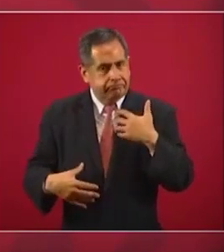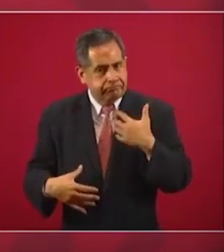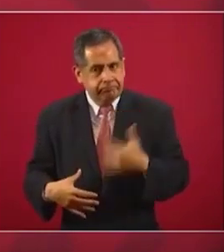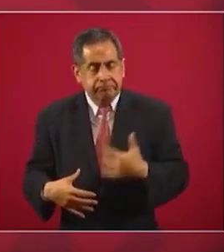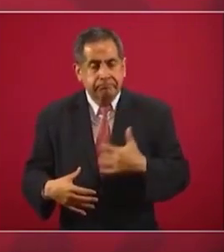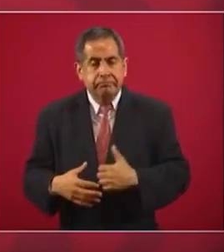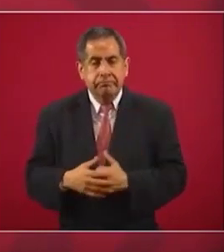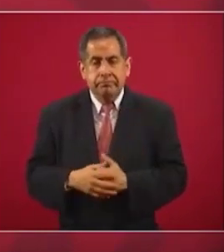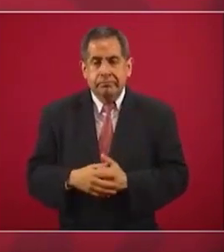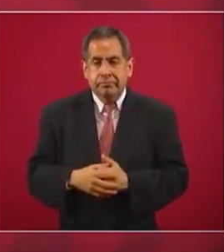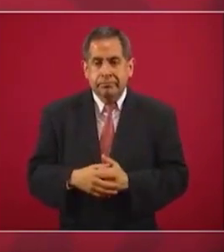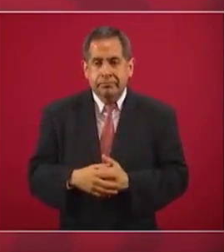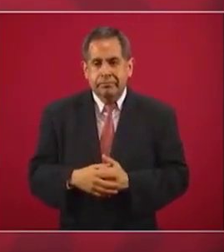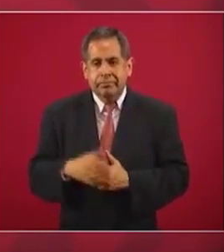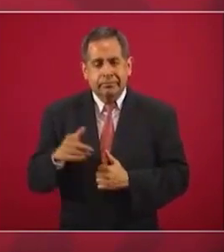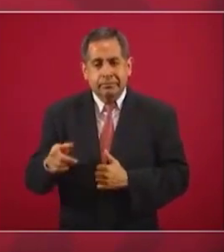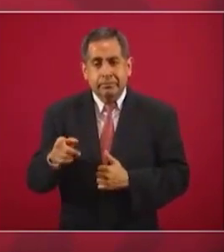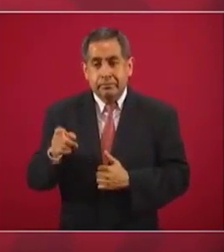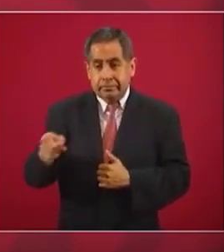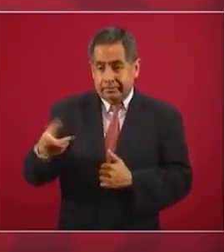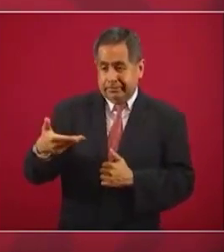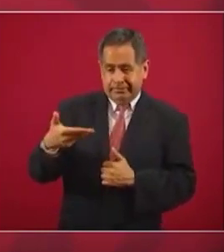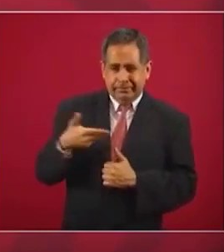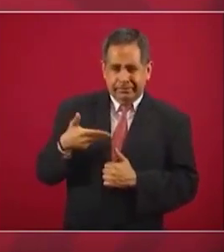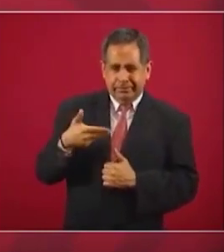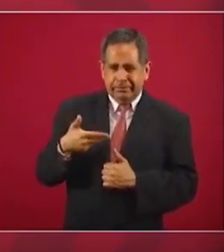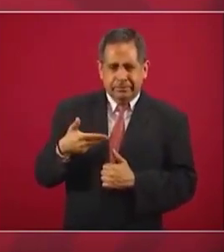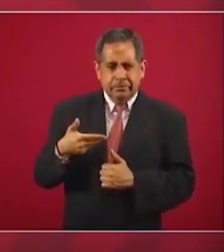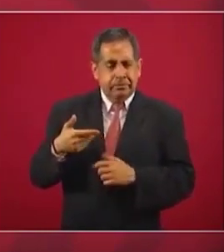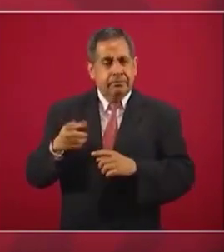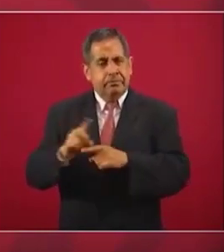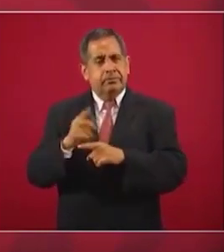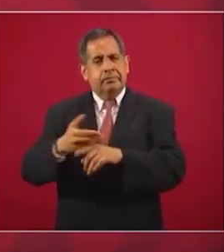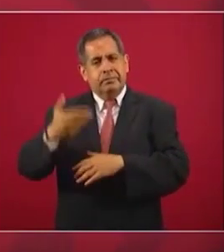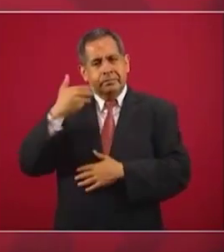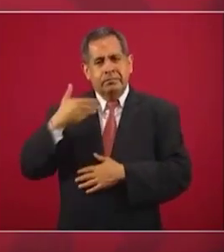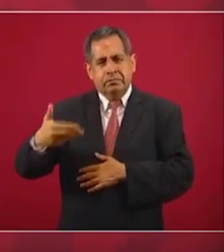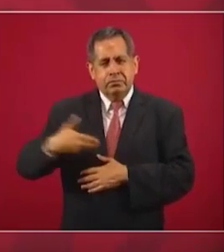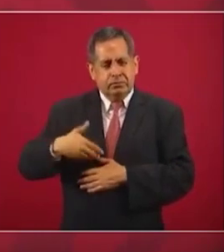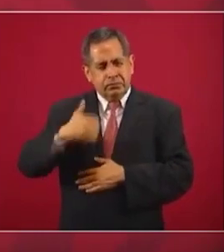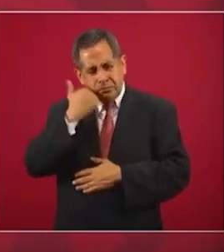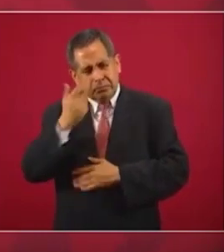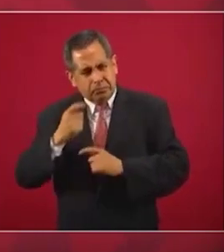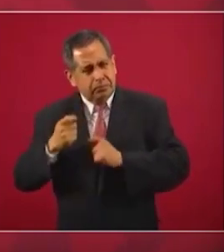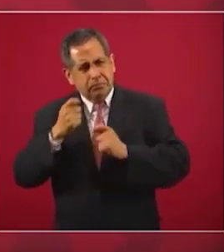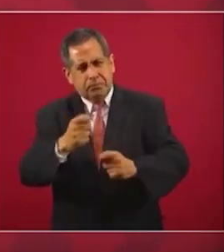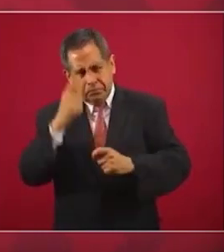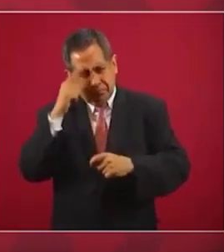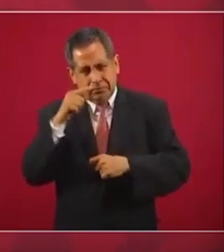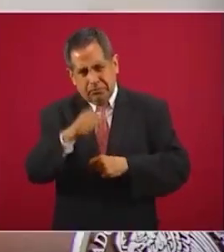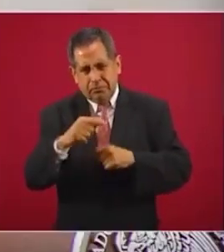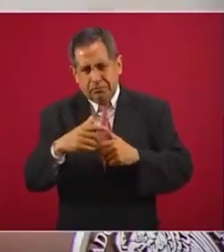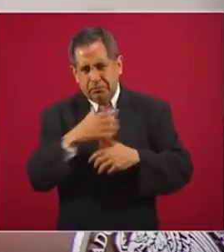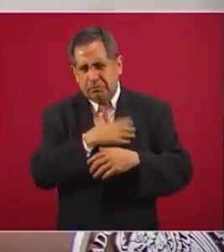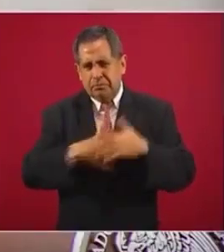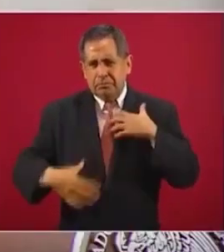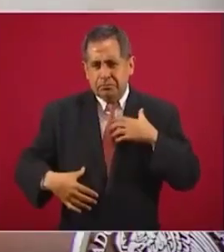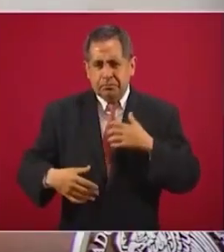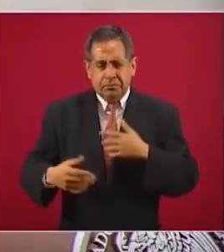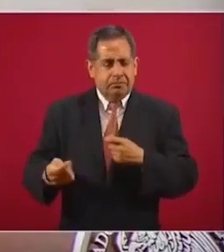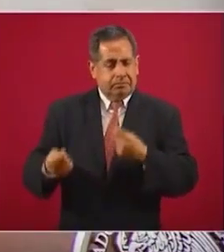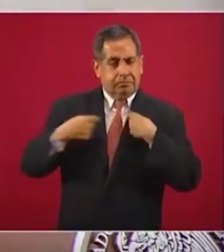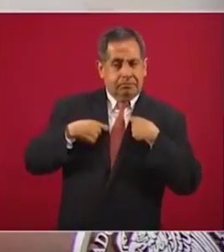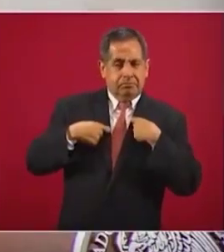Él más me lo pidió desde antes, yo quiero ponerte la banda.